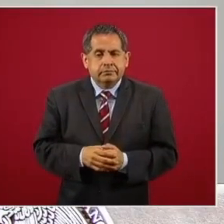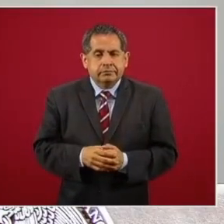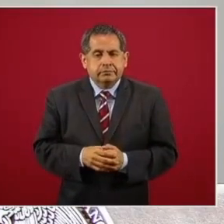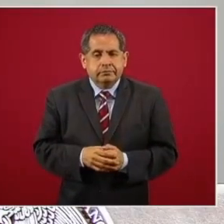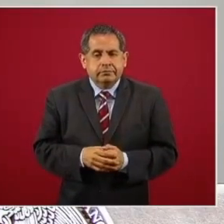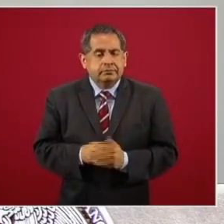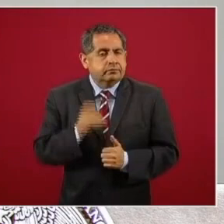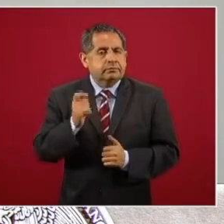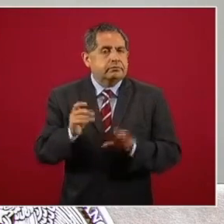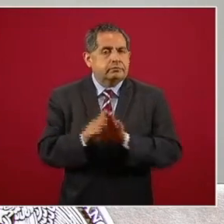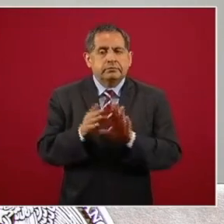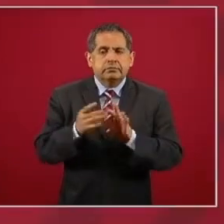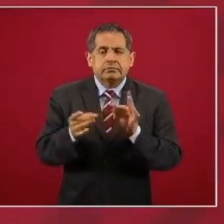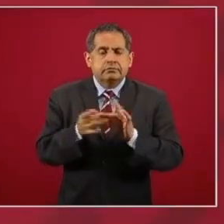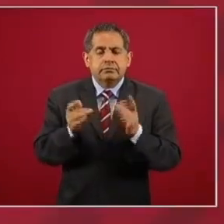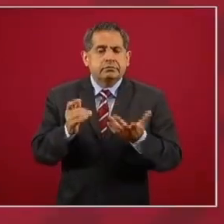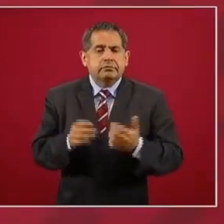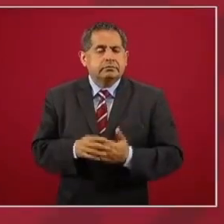el que